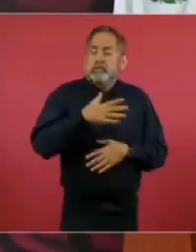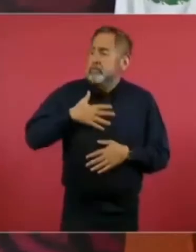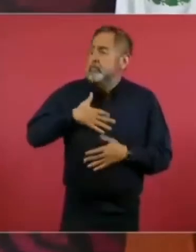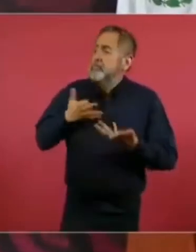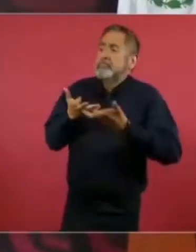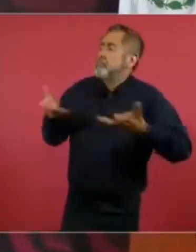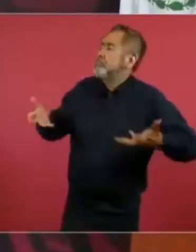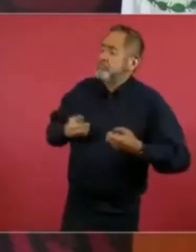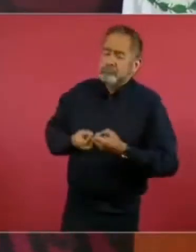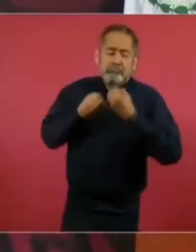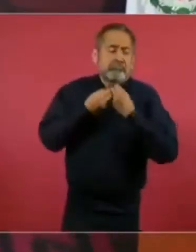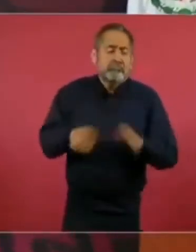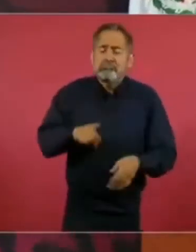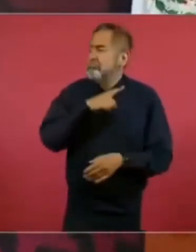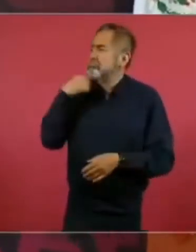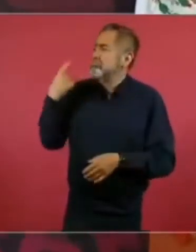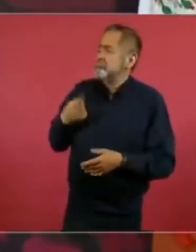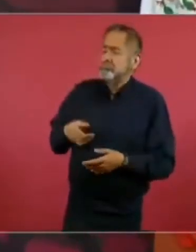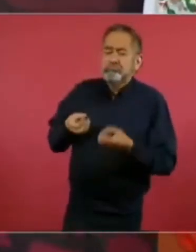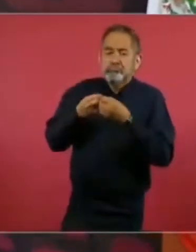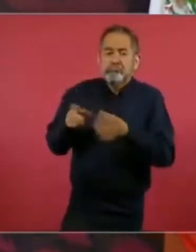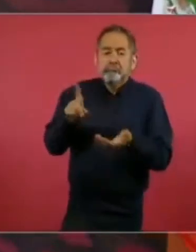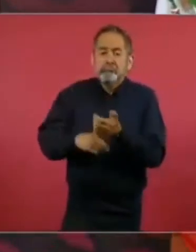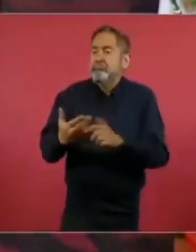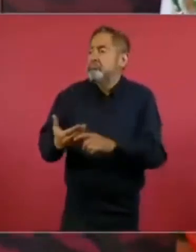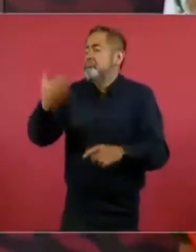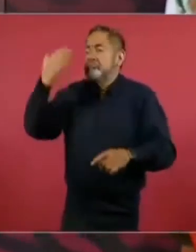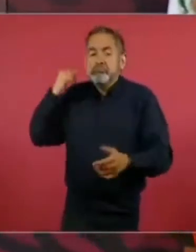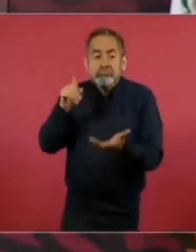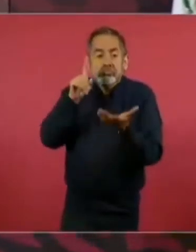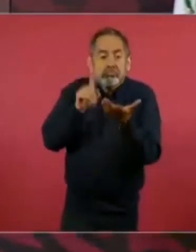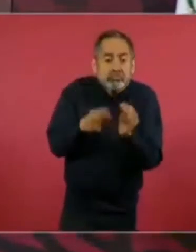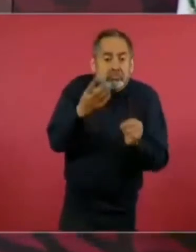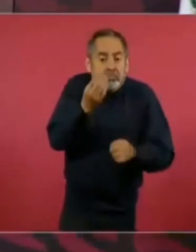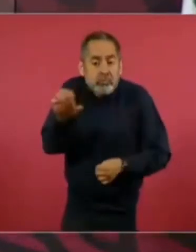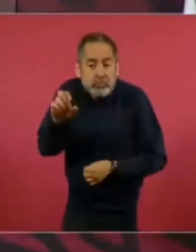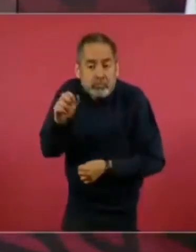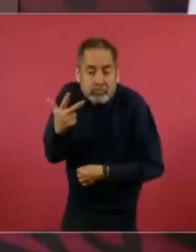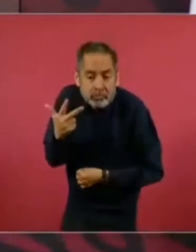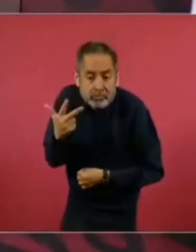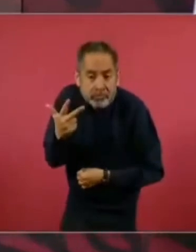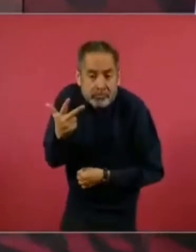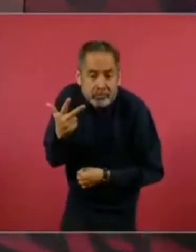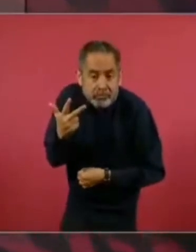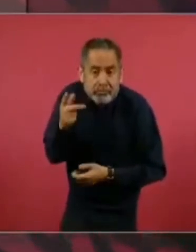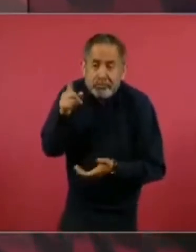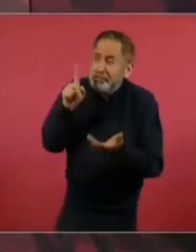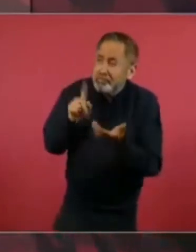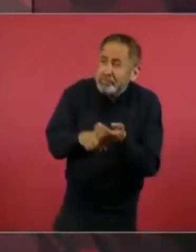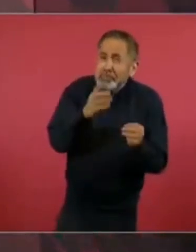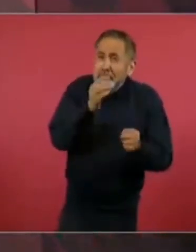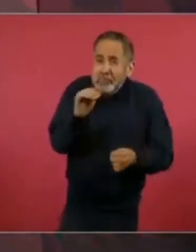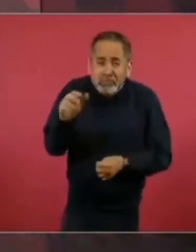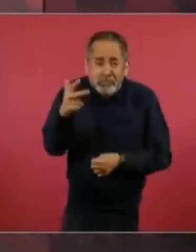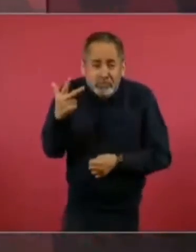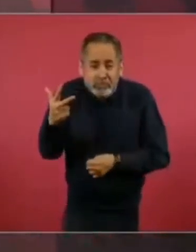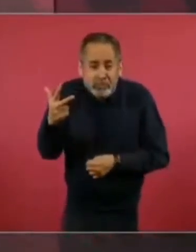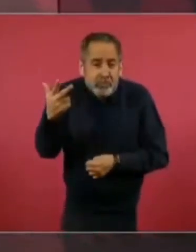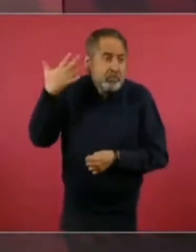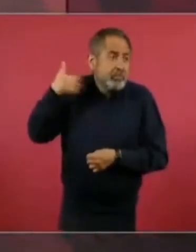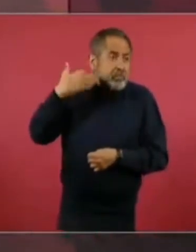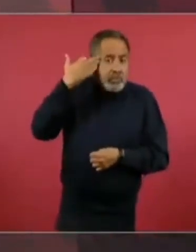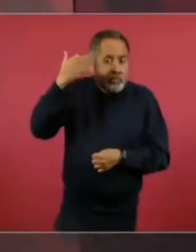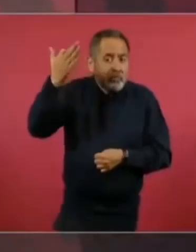en 1908, la época de